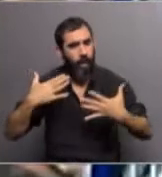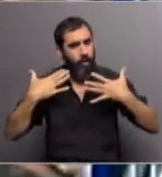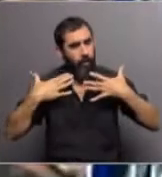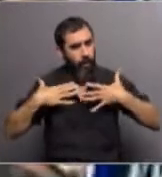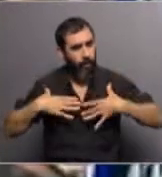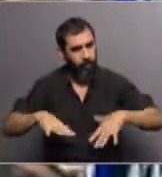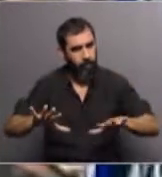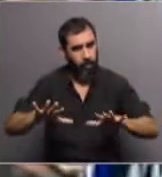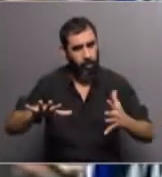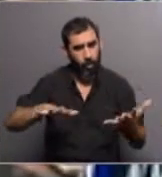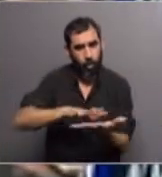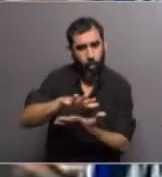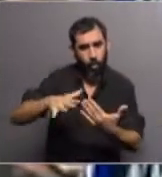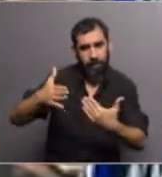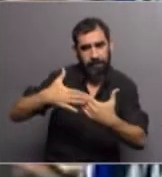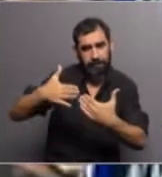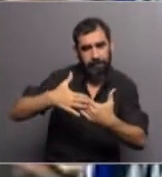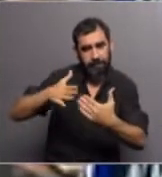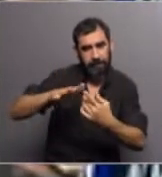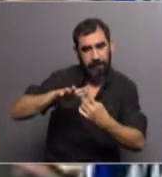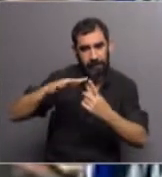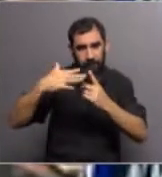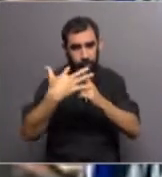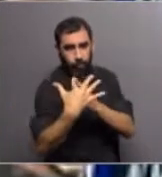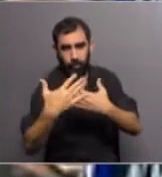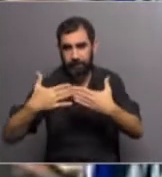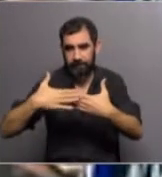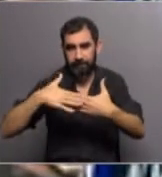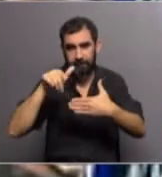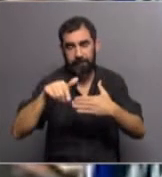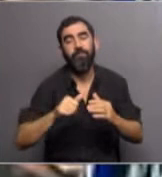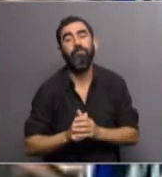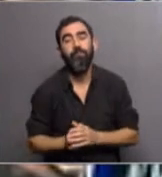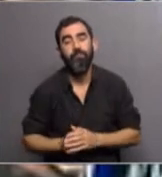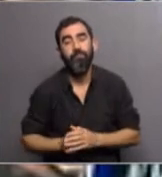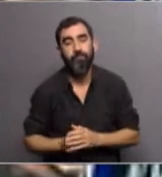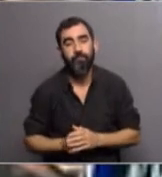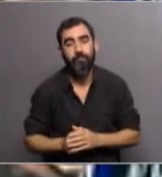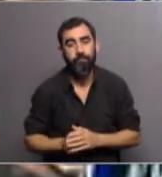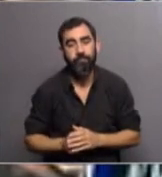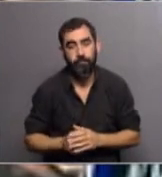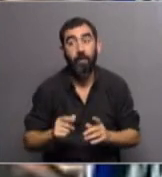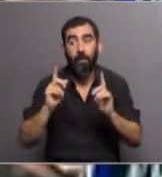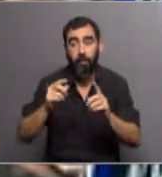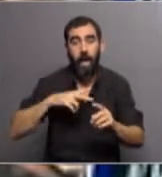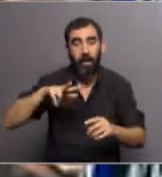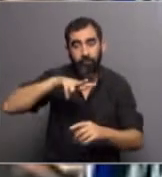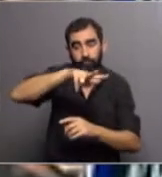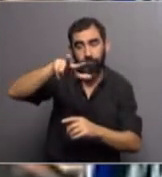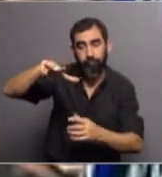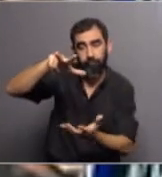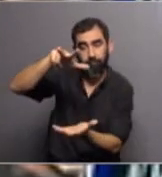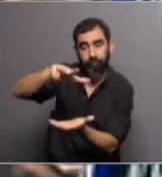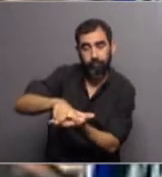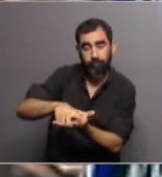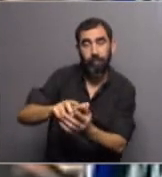de, cerca del disco, del reflector, de hecho un helipuerto, y me dijo,